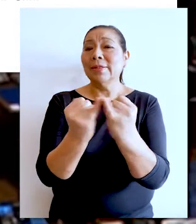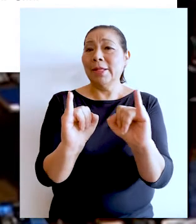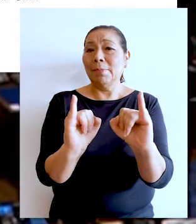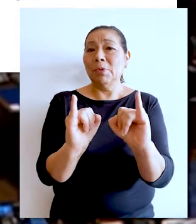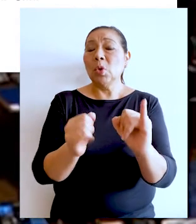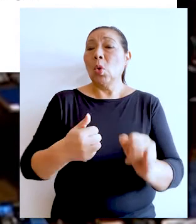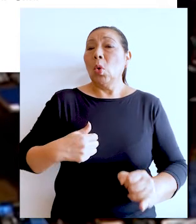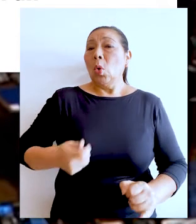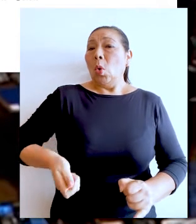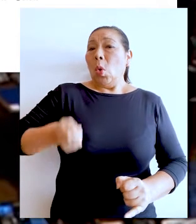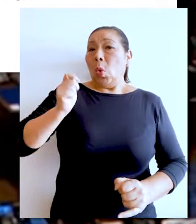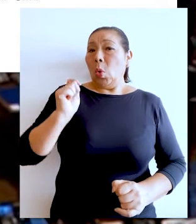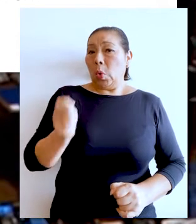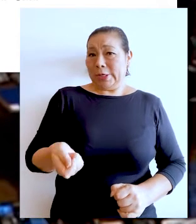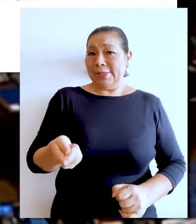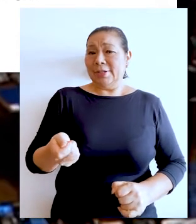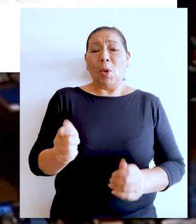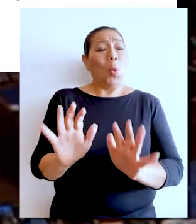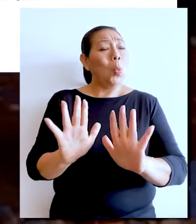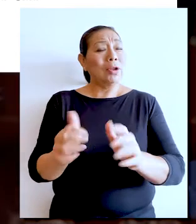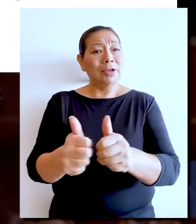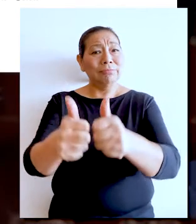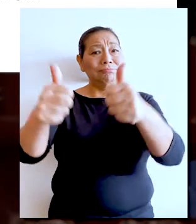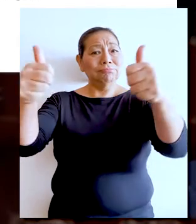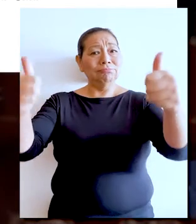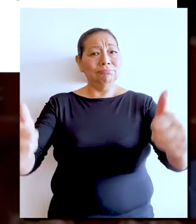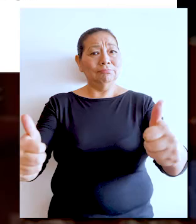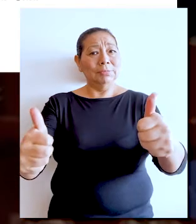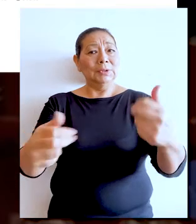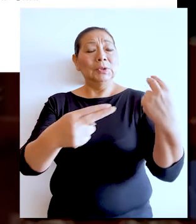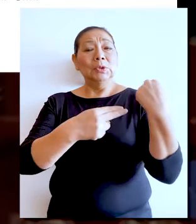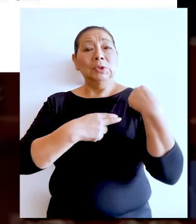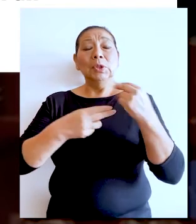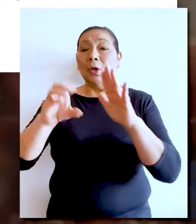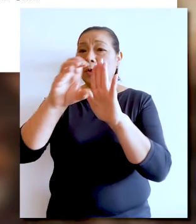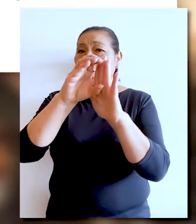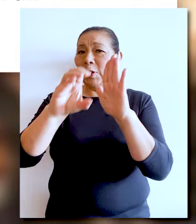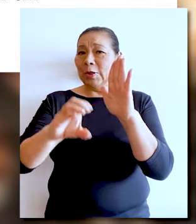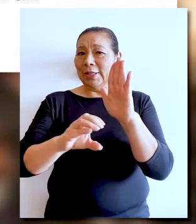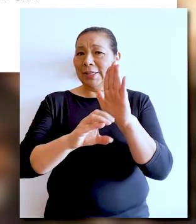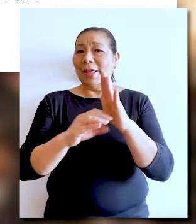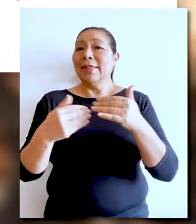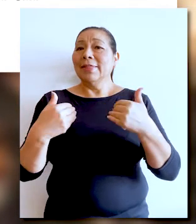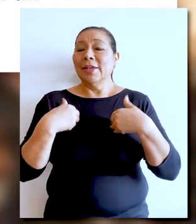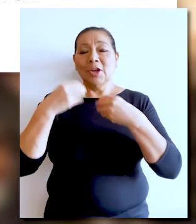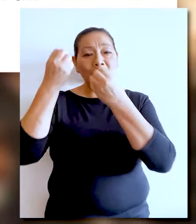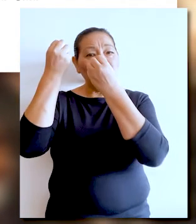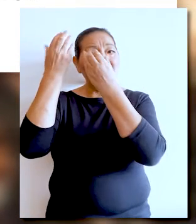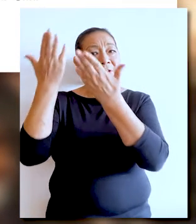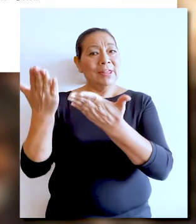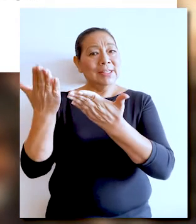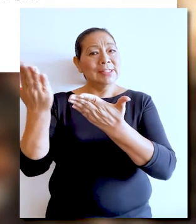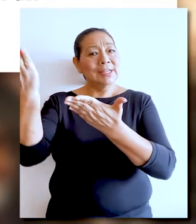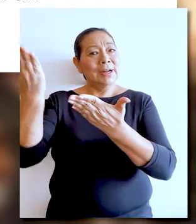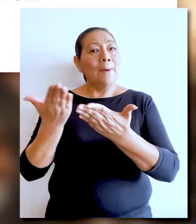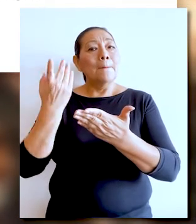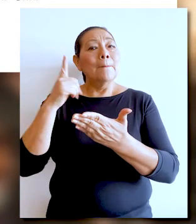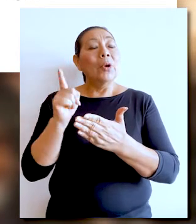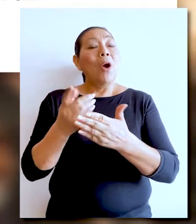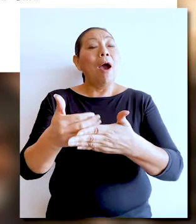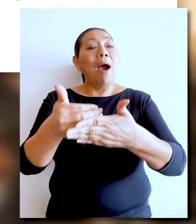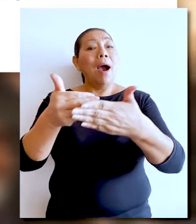principio de independencia de los jueces y cualquier separación anticipada del cargo de un juez constitucional, debe obedecer